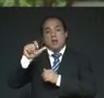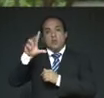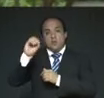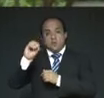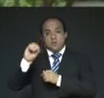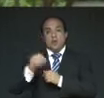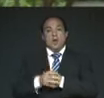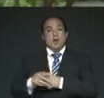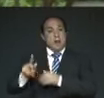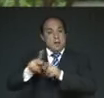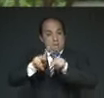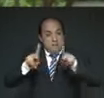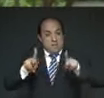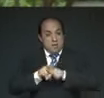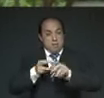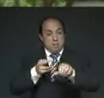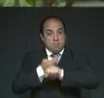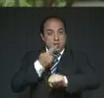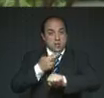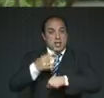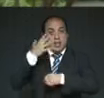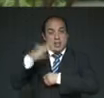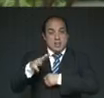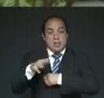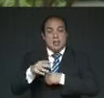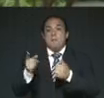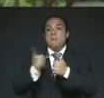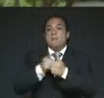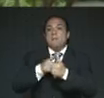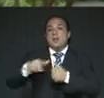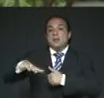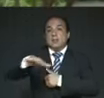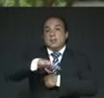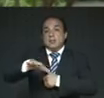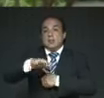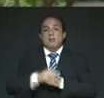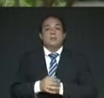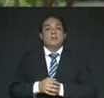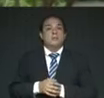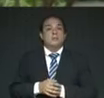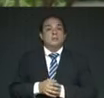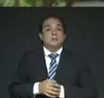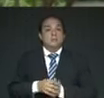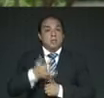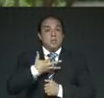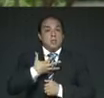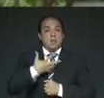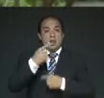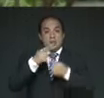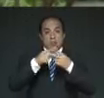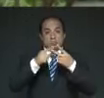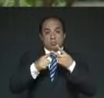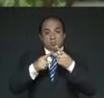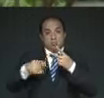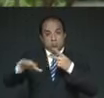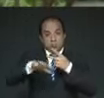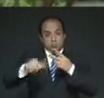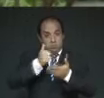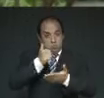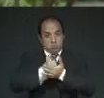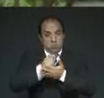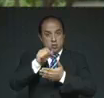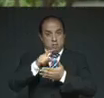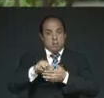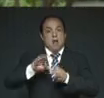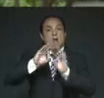las viejas plazas centrales de la ciudad prehispánica. Su traza general obedece en buena medida a las de estas dos ciudades y su configuración